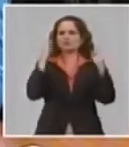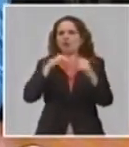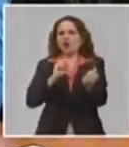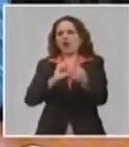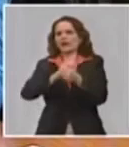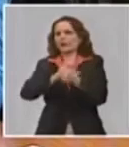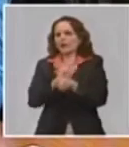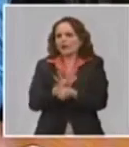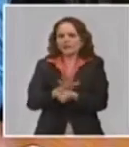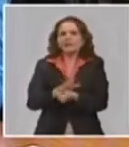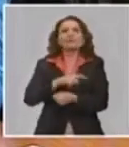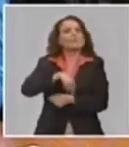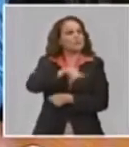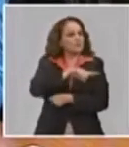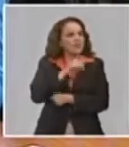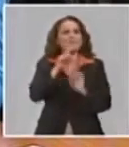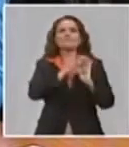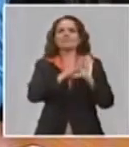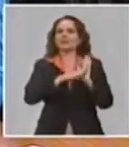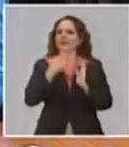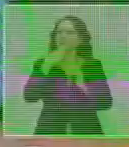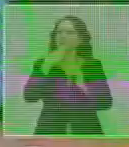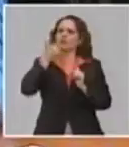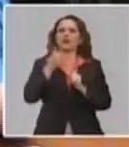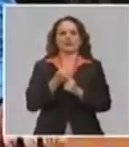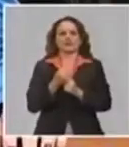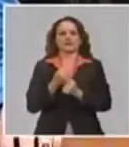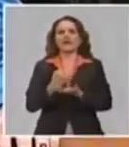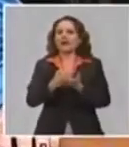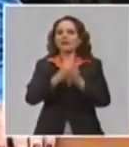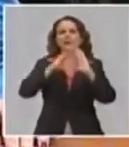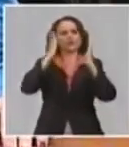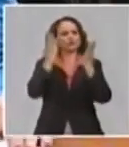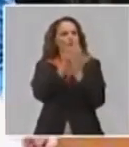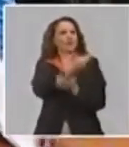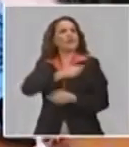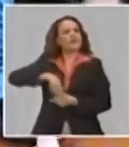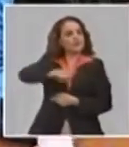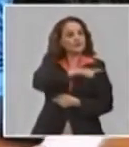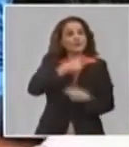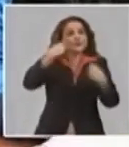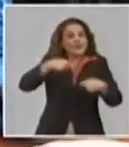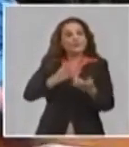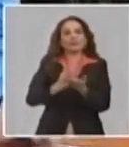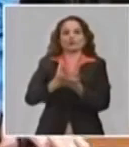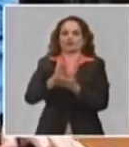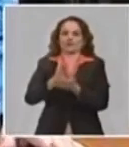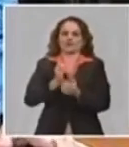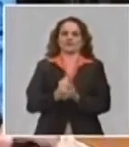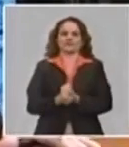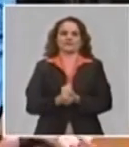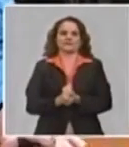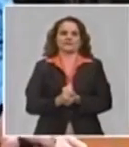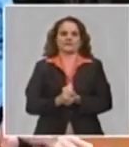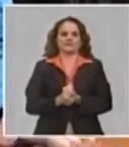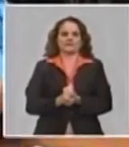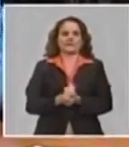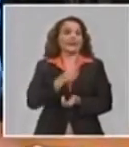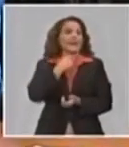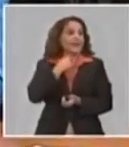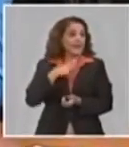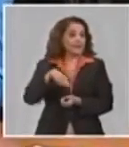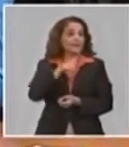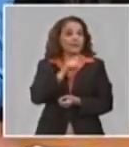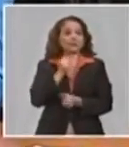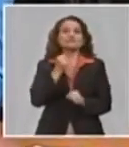una implementación satisfactoria y es necesario que se continúen en el tiempo. Tal es el caso de los trabajadores